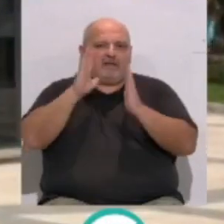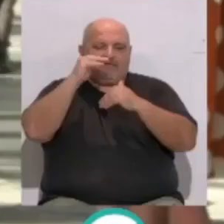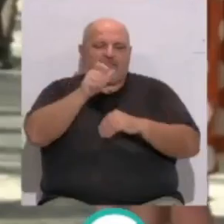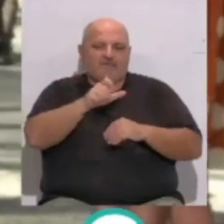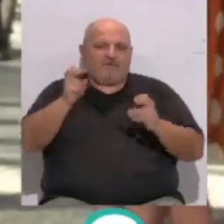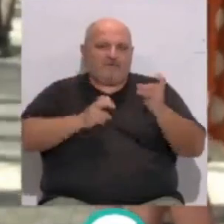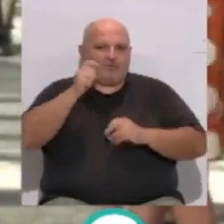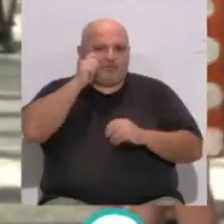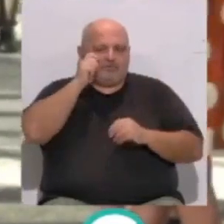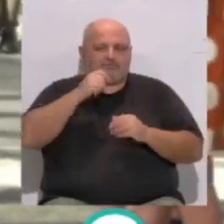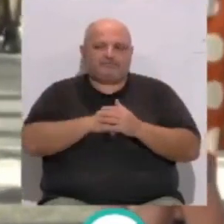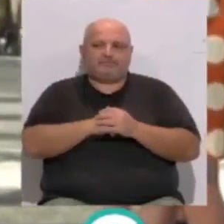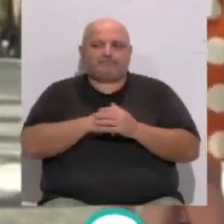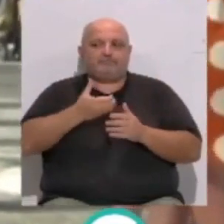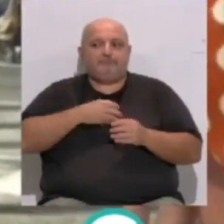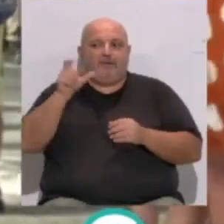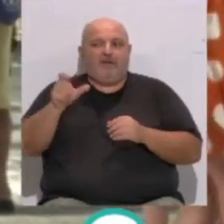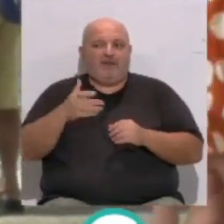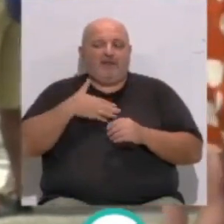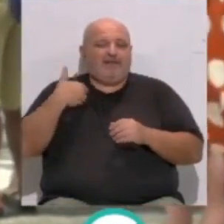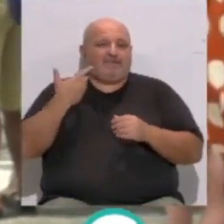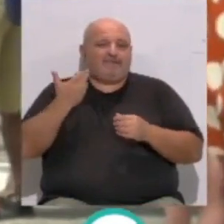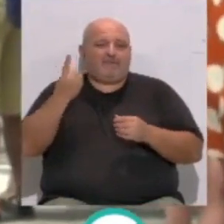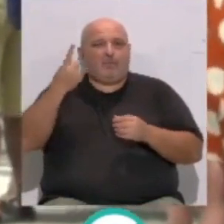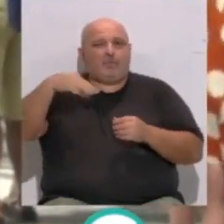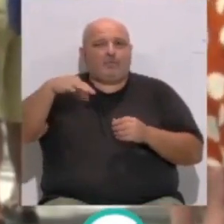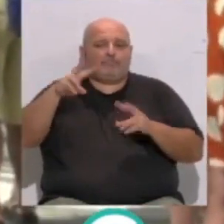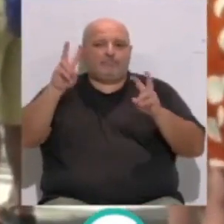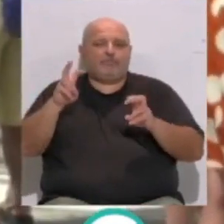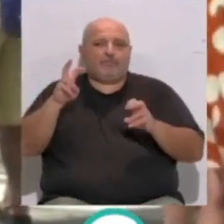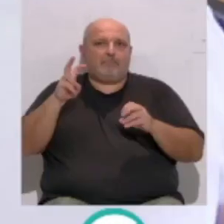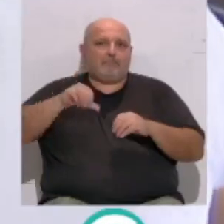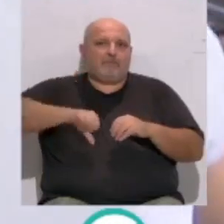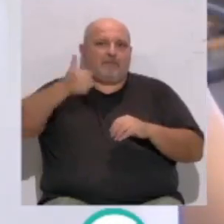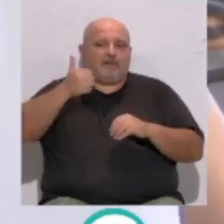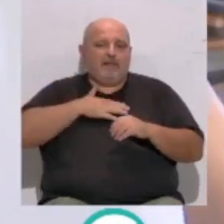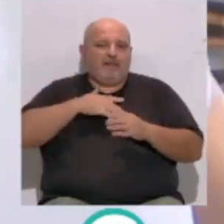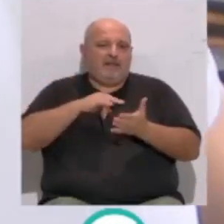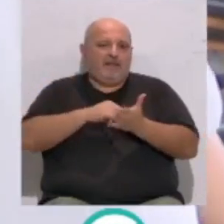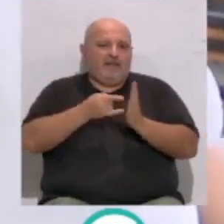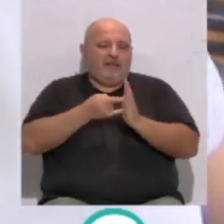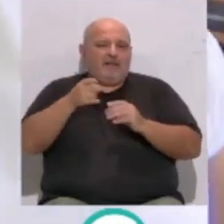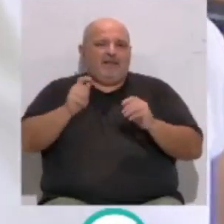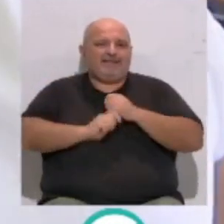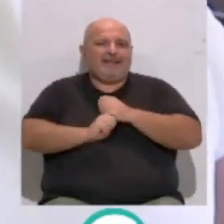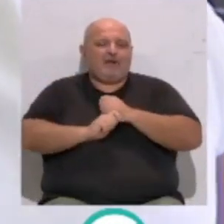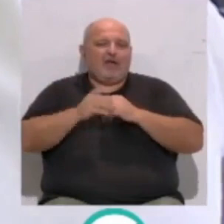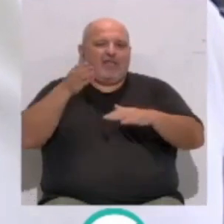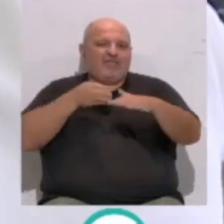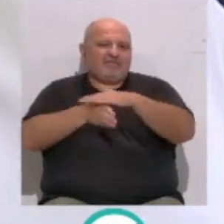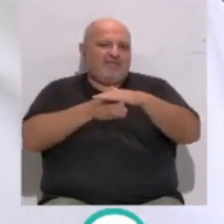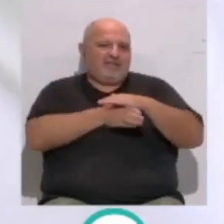visitante. La edil ha querido también destacar que uno de los ejes principales del plan estratégico de turismo es la accesibilidad.